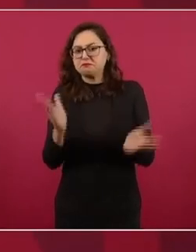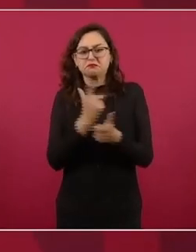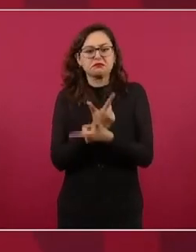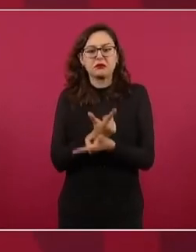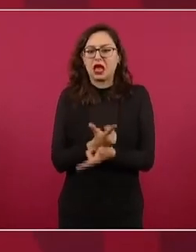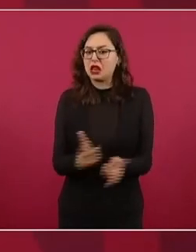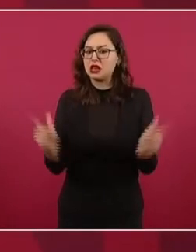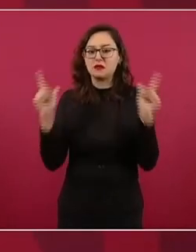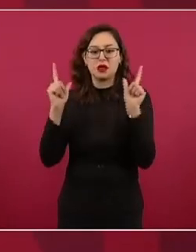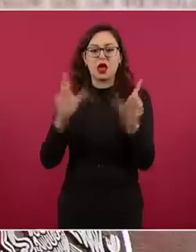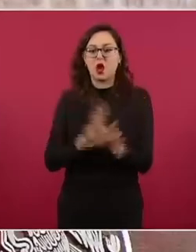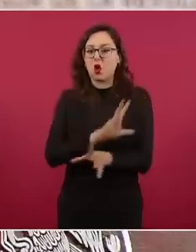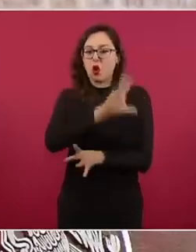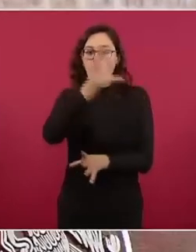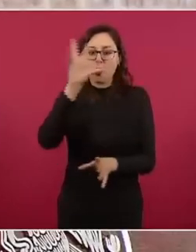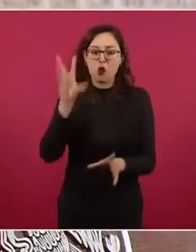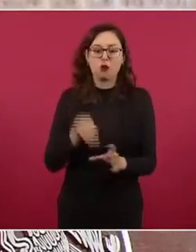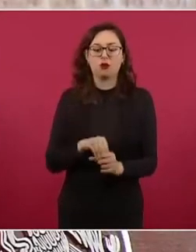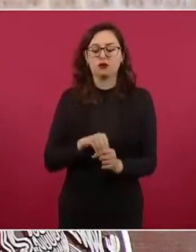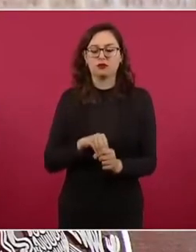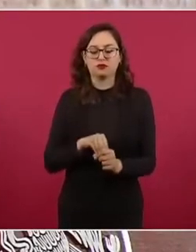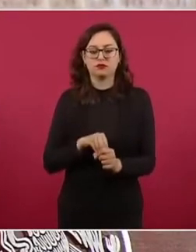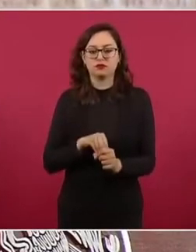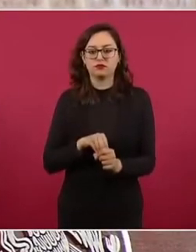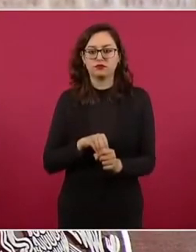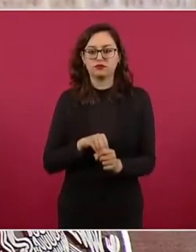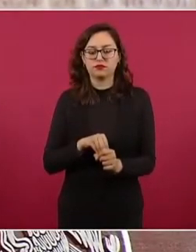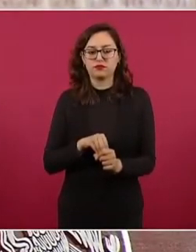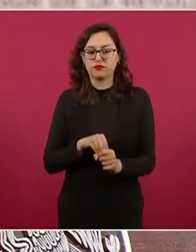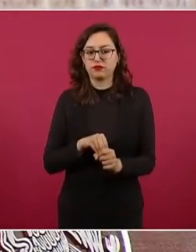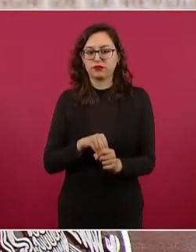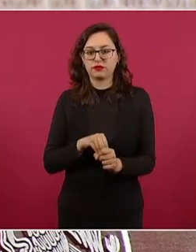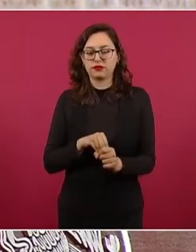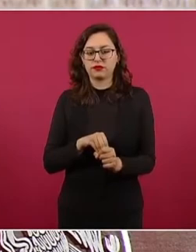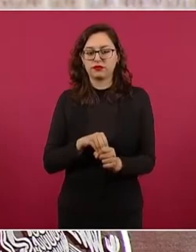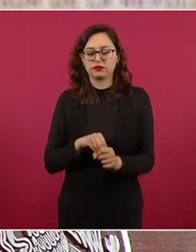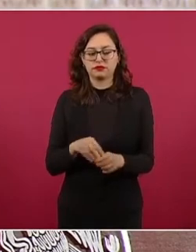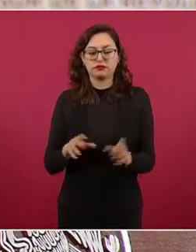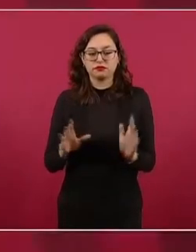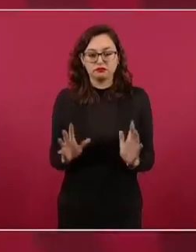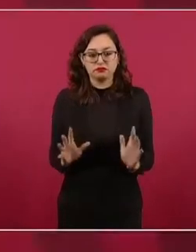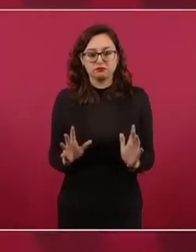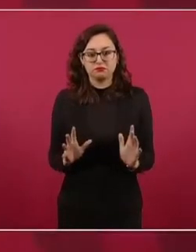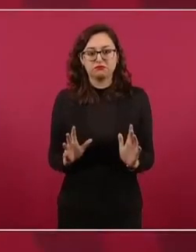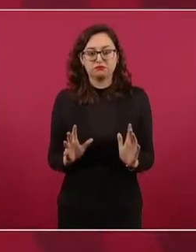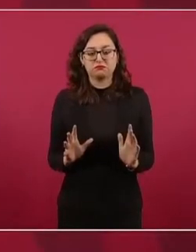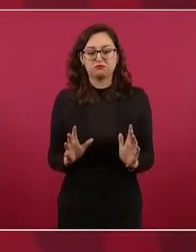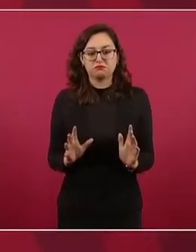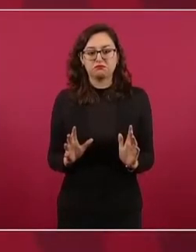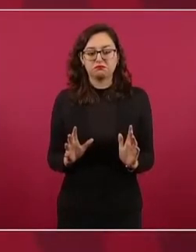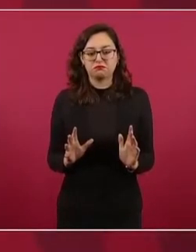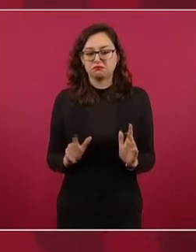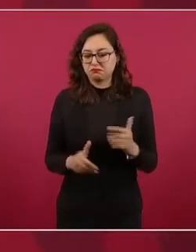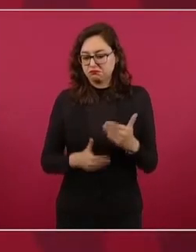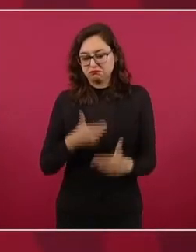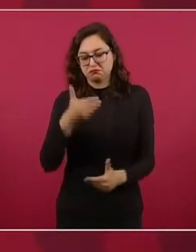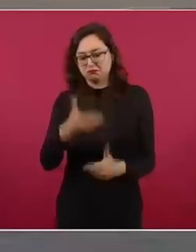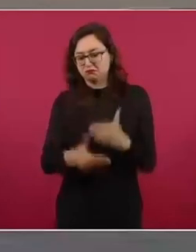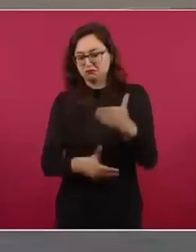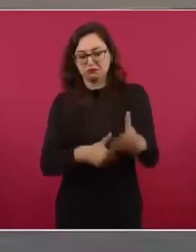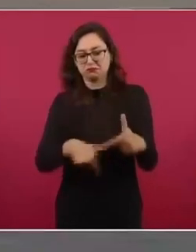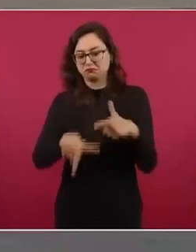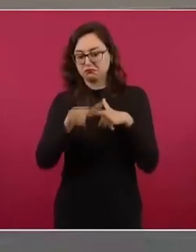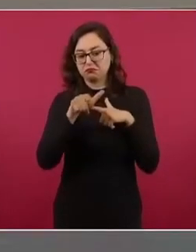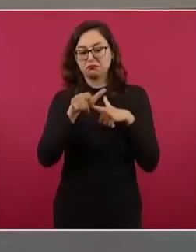completa, y así va a seguir siendo